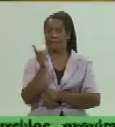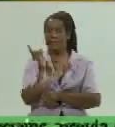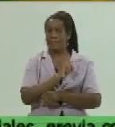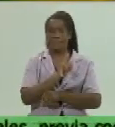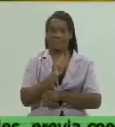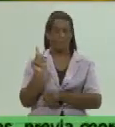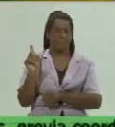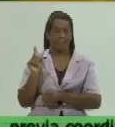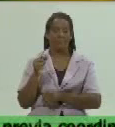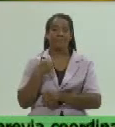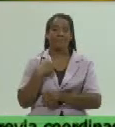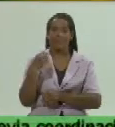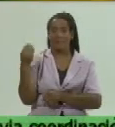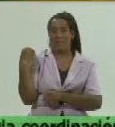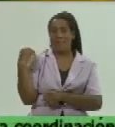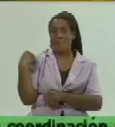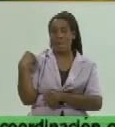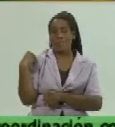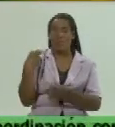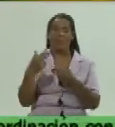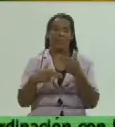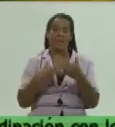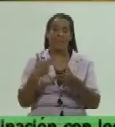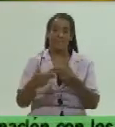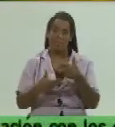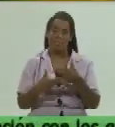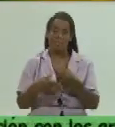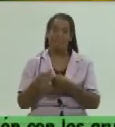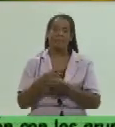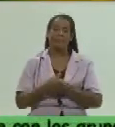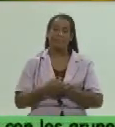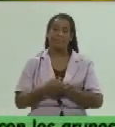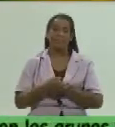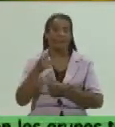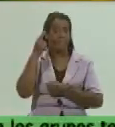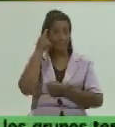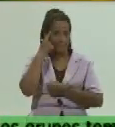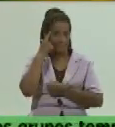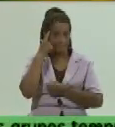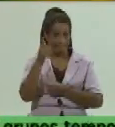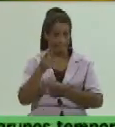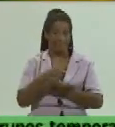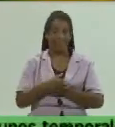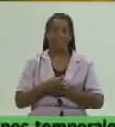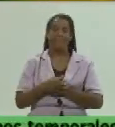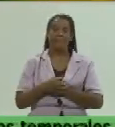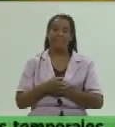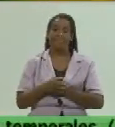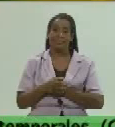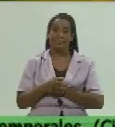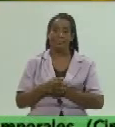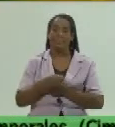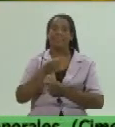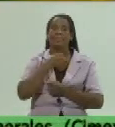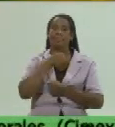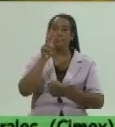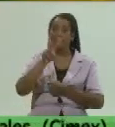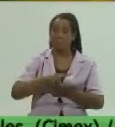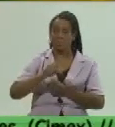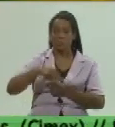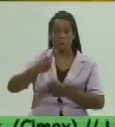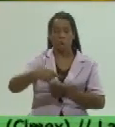y es el llamado que hacemos en ese sentido estamos haciendo las evaluaciones todos los días